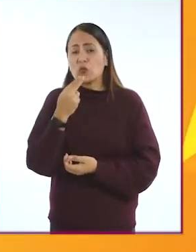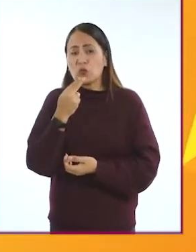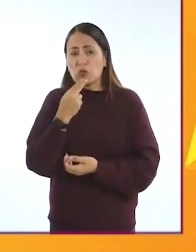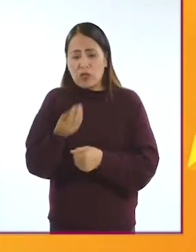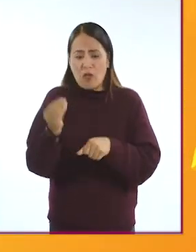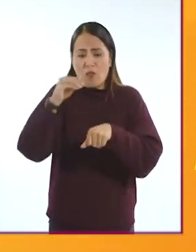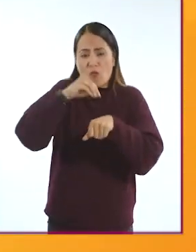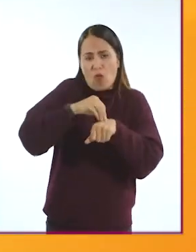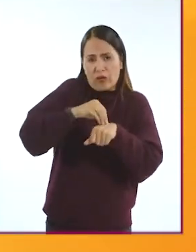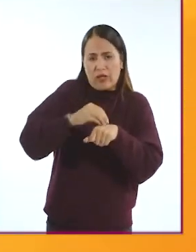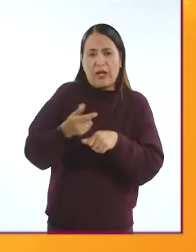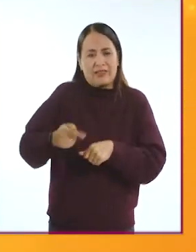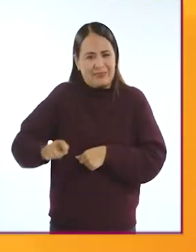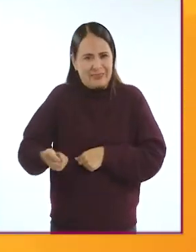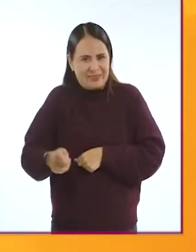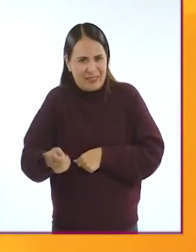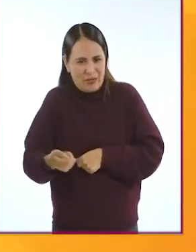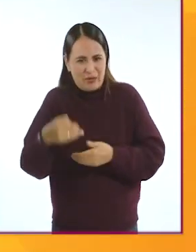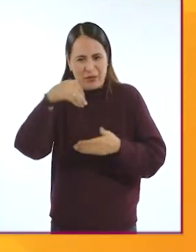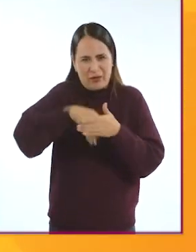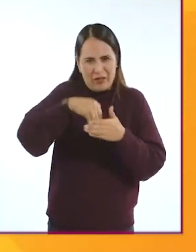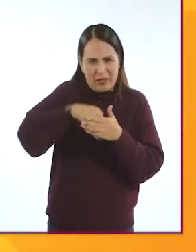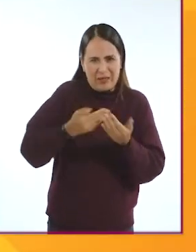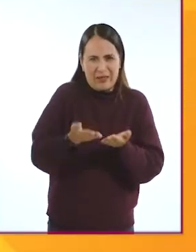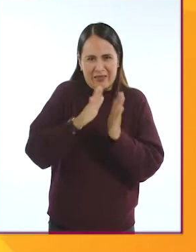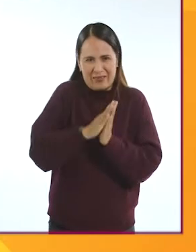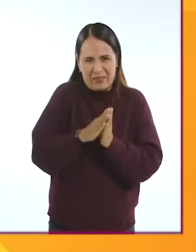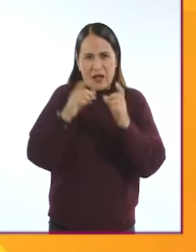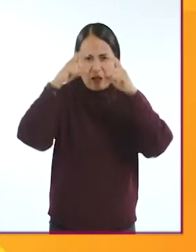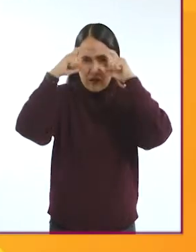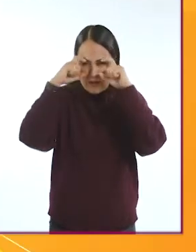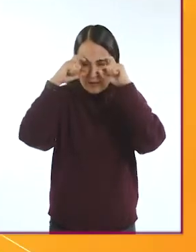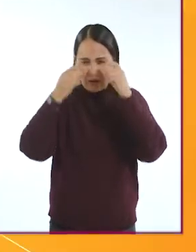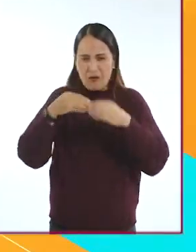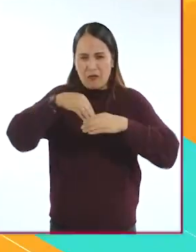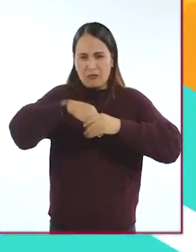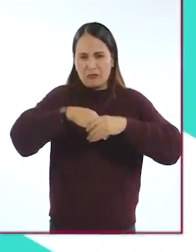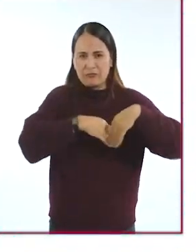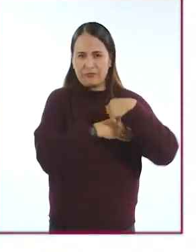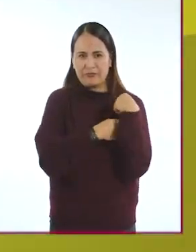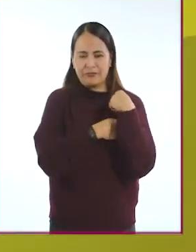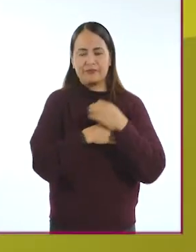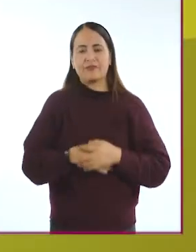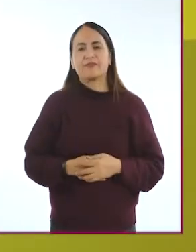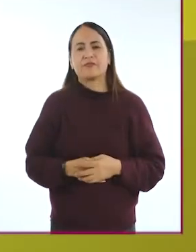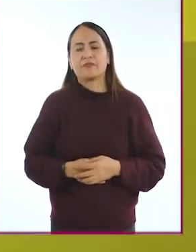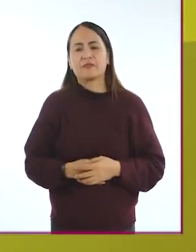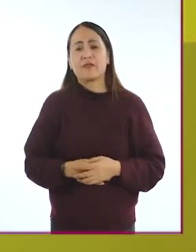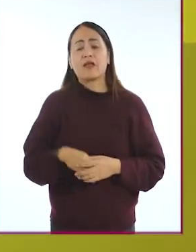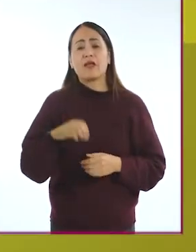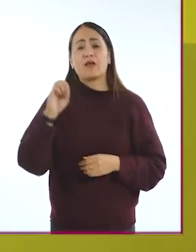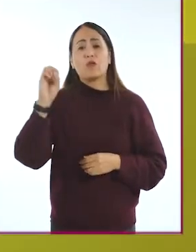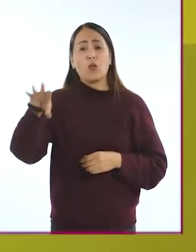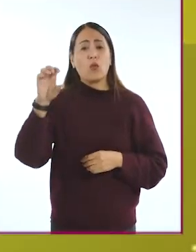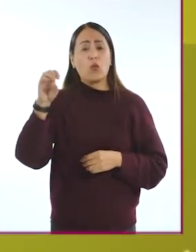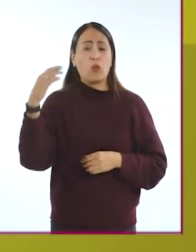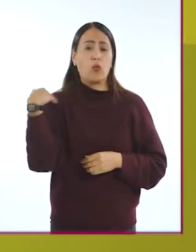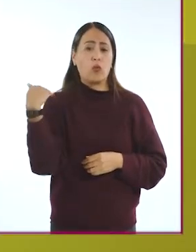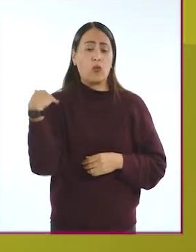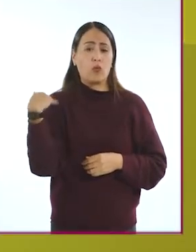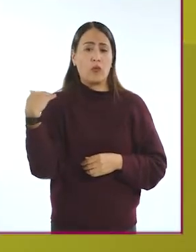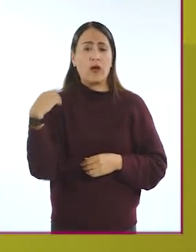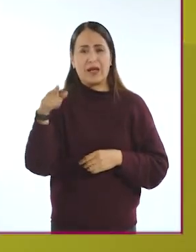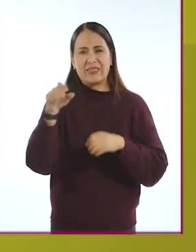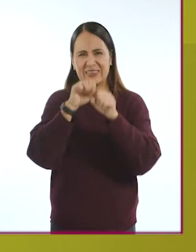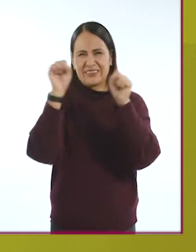usamos de manera cotidiana como las llaves, las carteras, los lentes o los estuches. En el caso de las alarmas encontramos